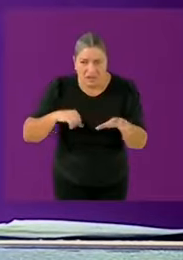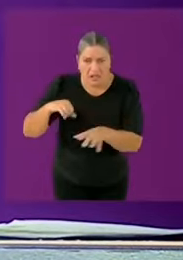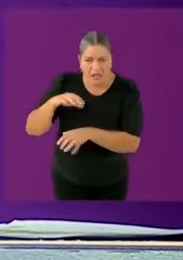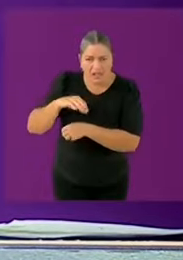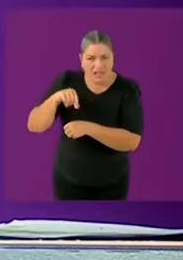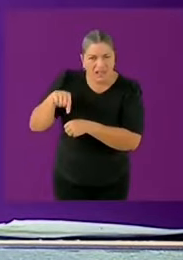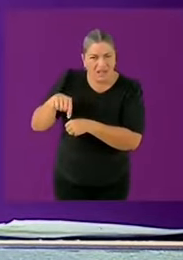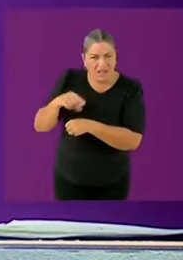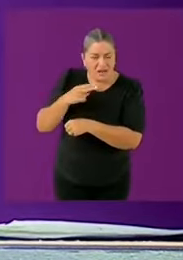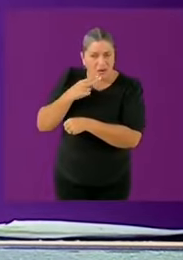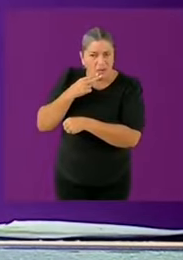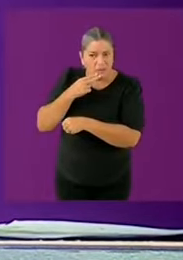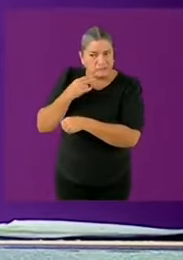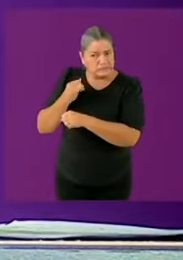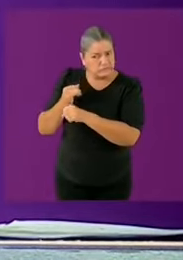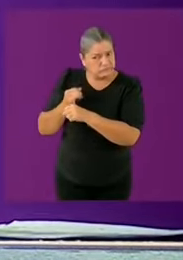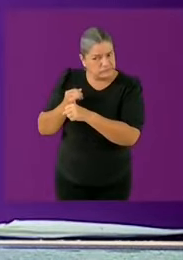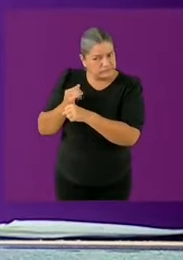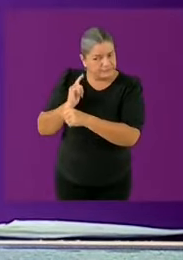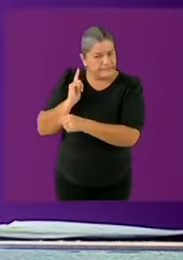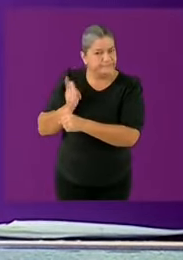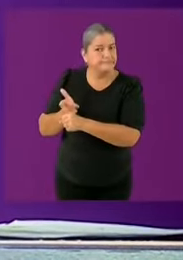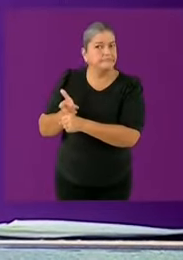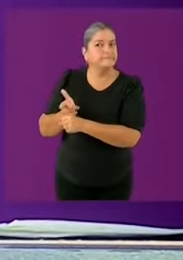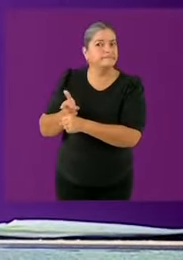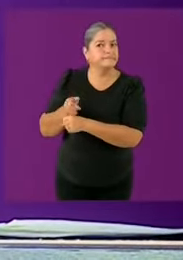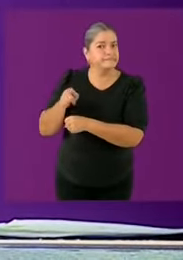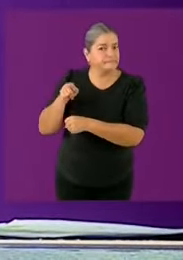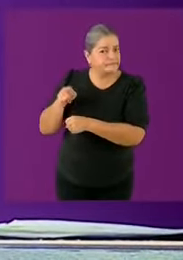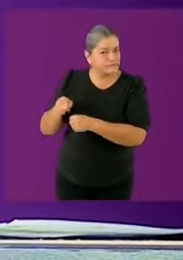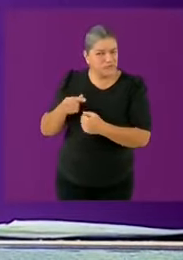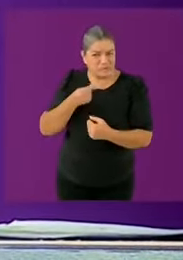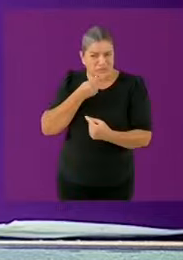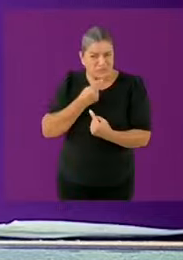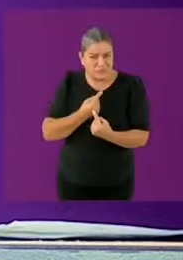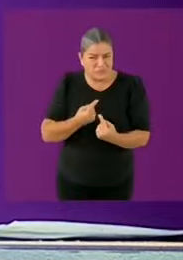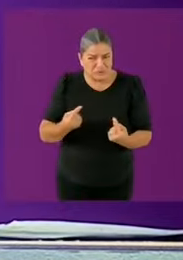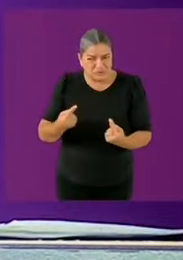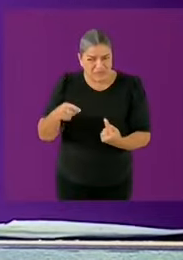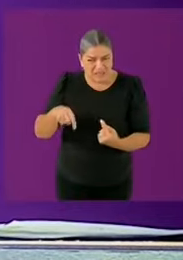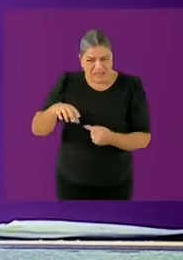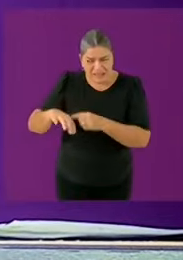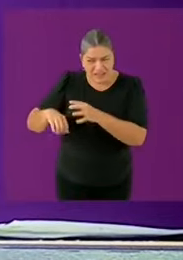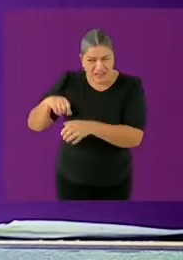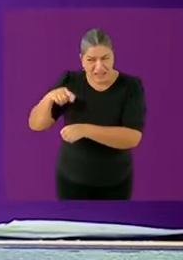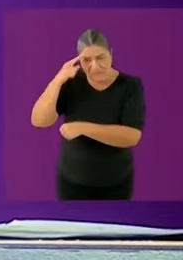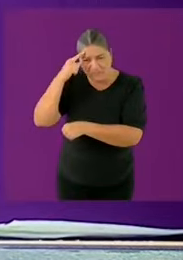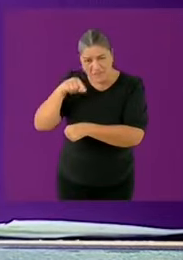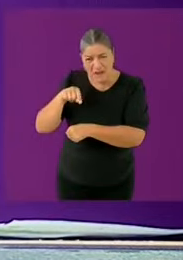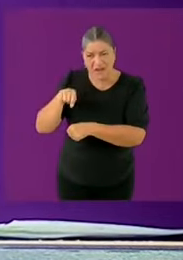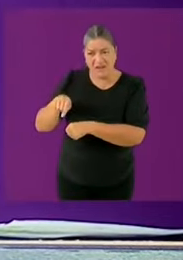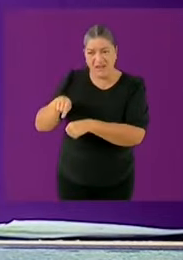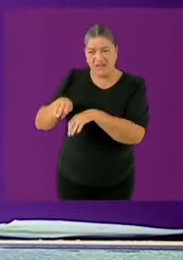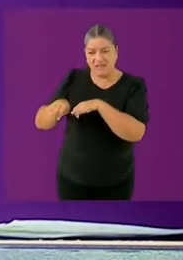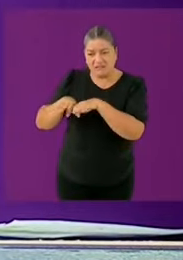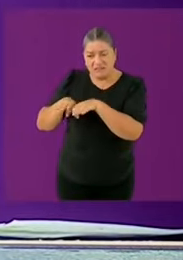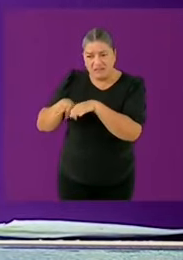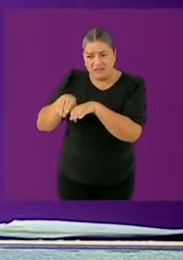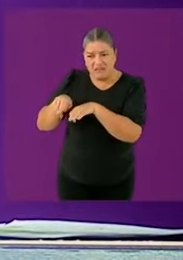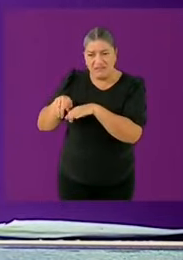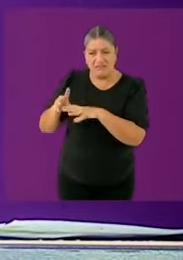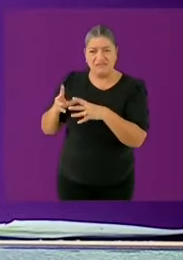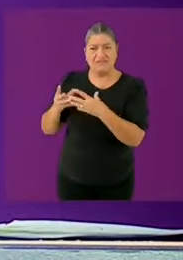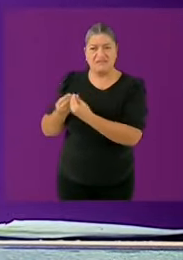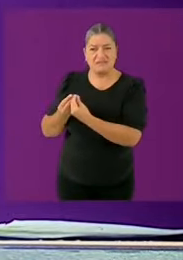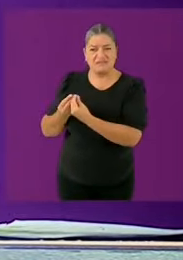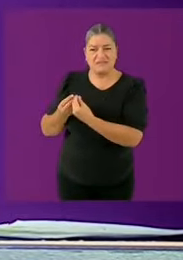que los menores son víctimas de explotación sexual trata corrupción de menores ¿cuál sería la política que tendría